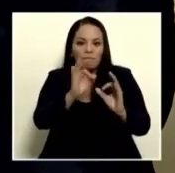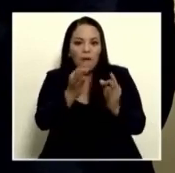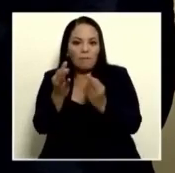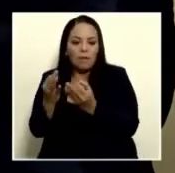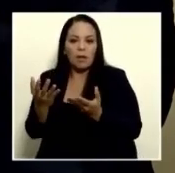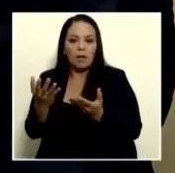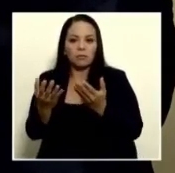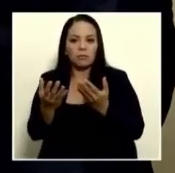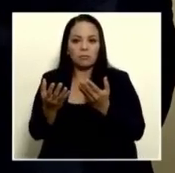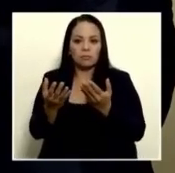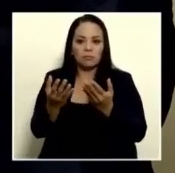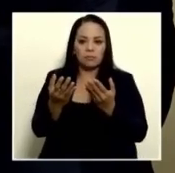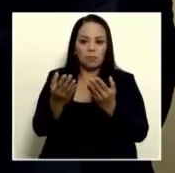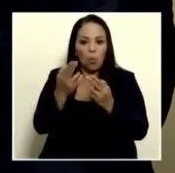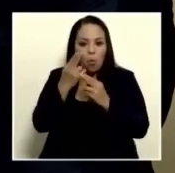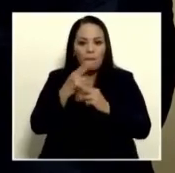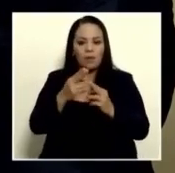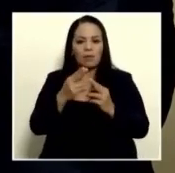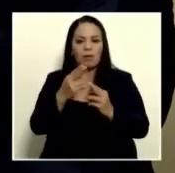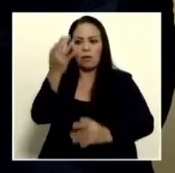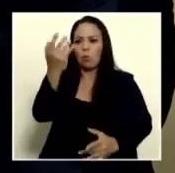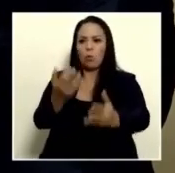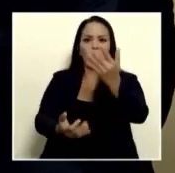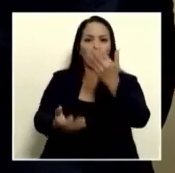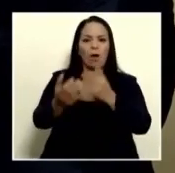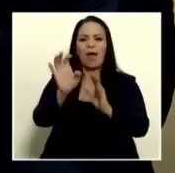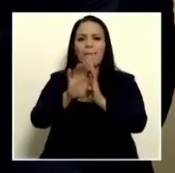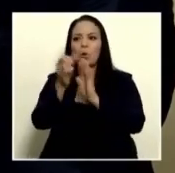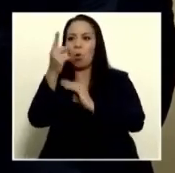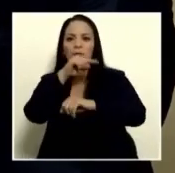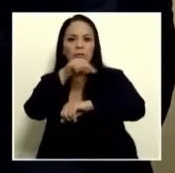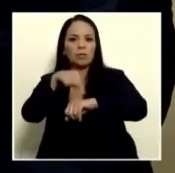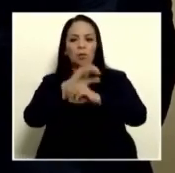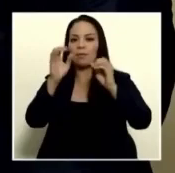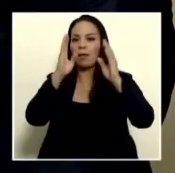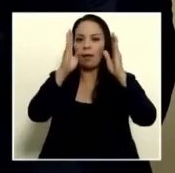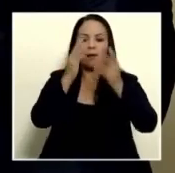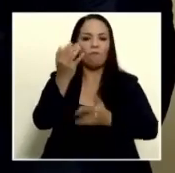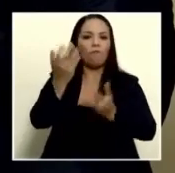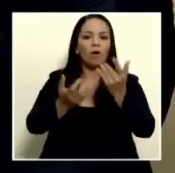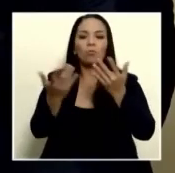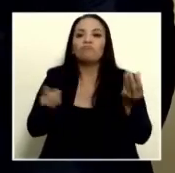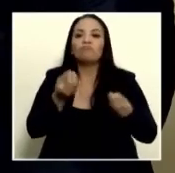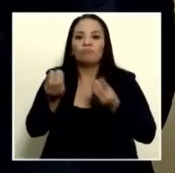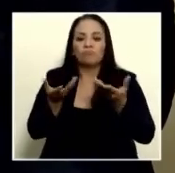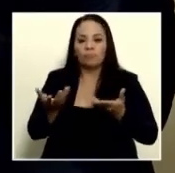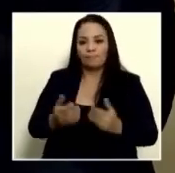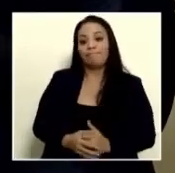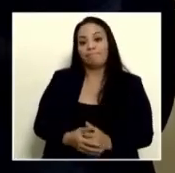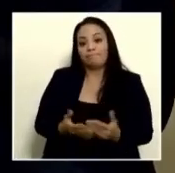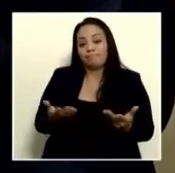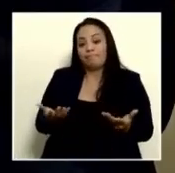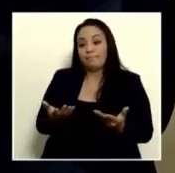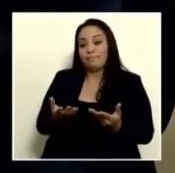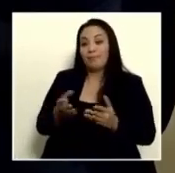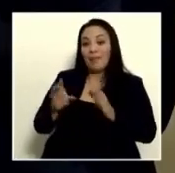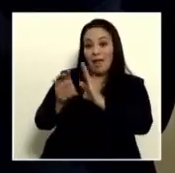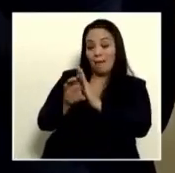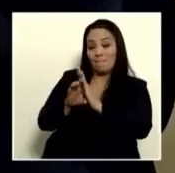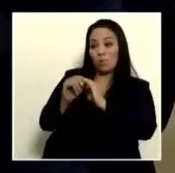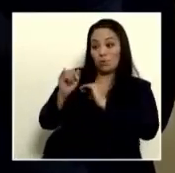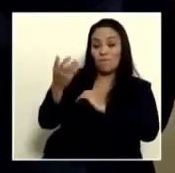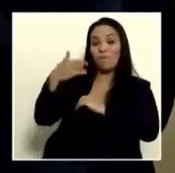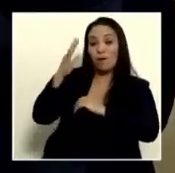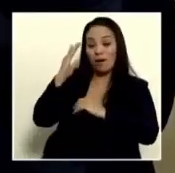humildes con once horas de fuego desatendido? ¿Qué podría pasar ahí? Indudablemente tendríamos que hacer tendidos